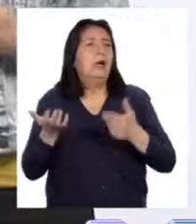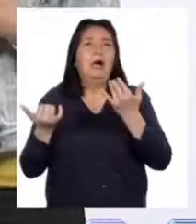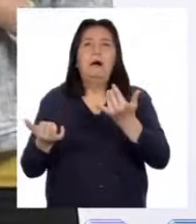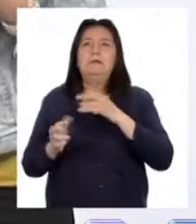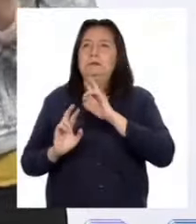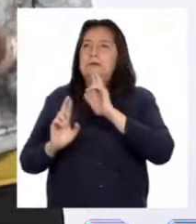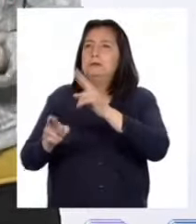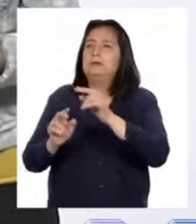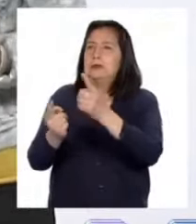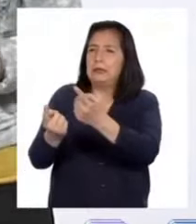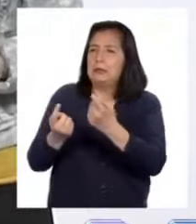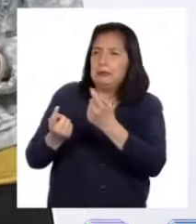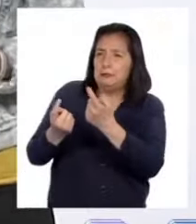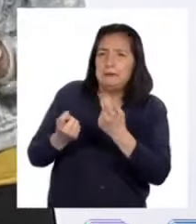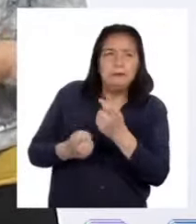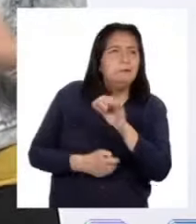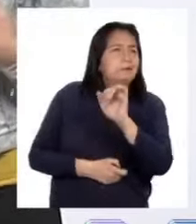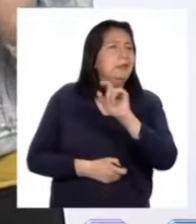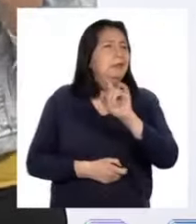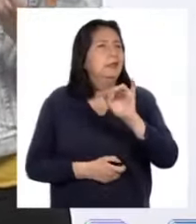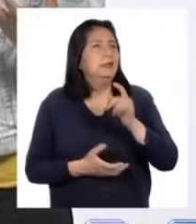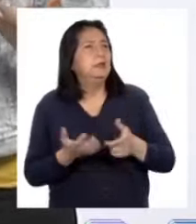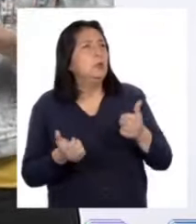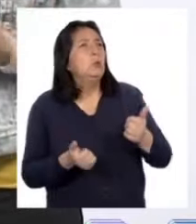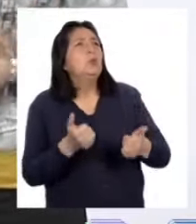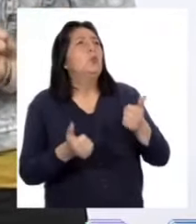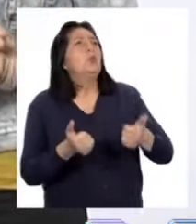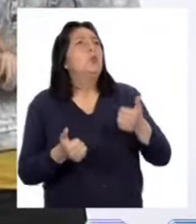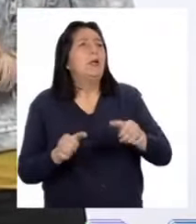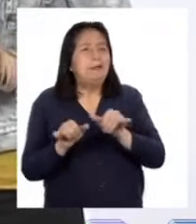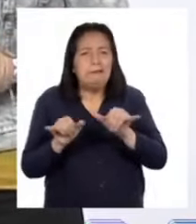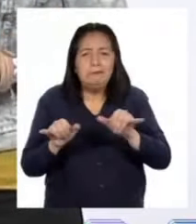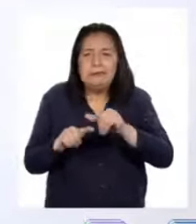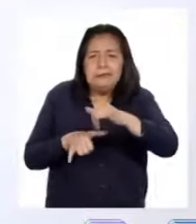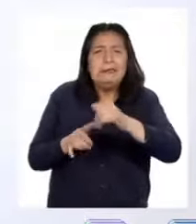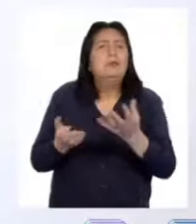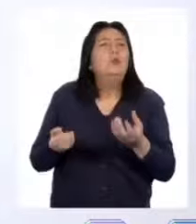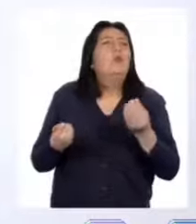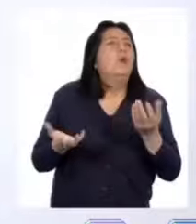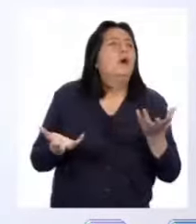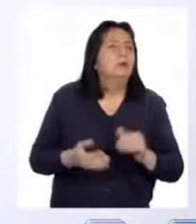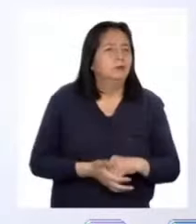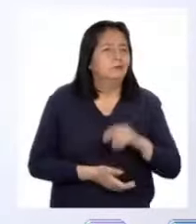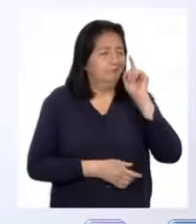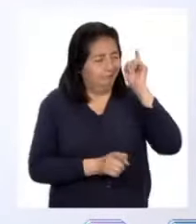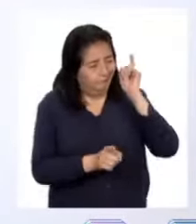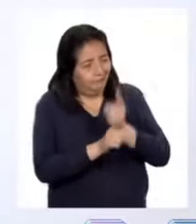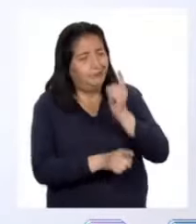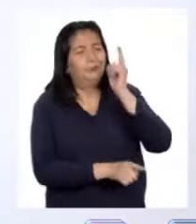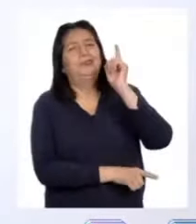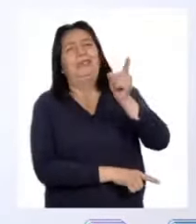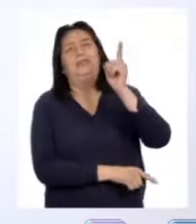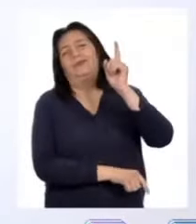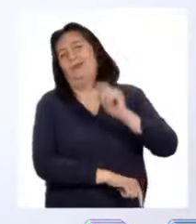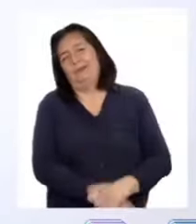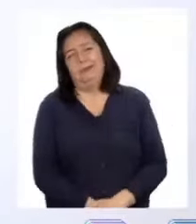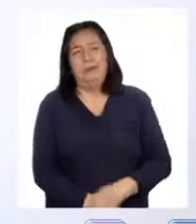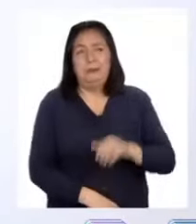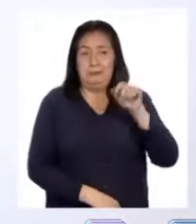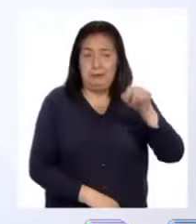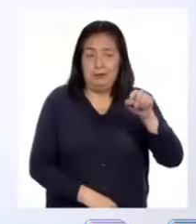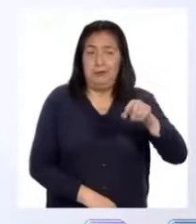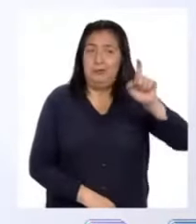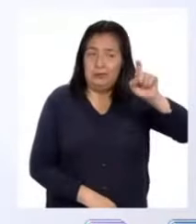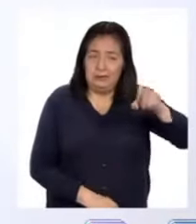debemos responder a la pregunta que nos hizo Alanis. ¿Cuál debería ser el tamaño de la mesa? Exacto, Patricia. Para